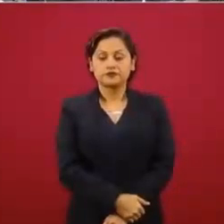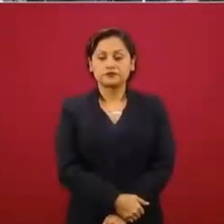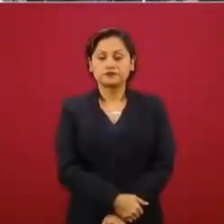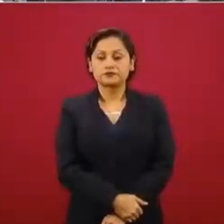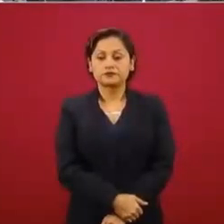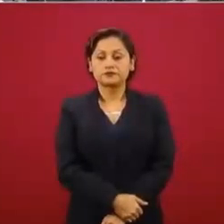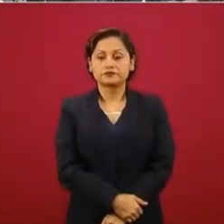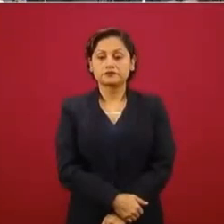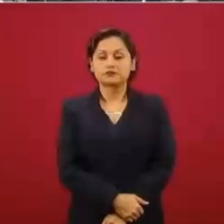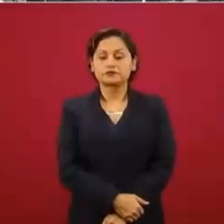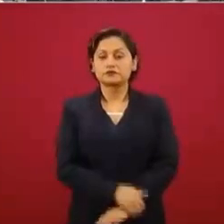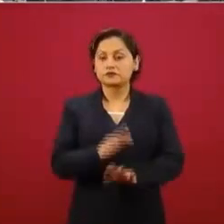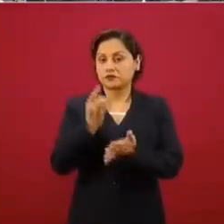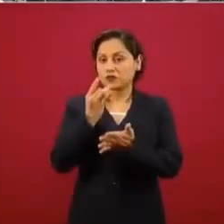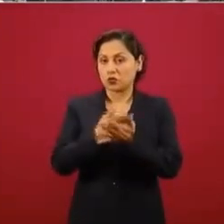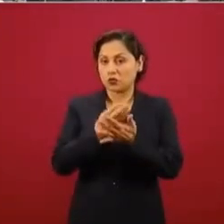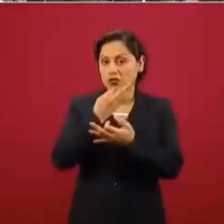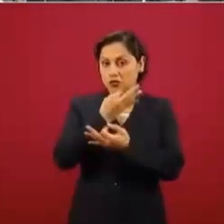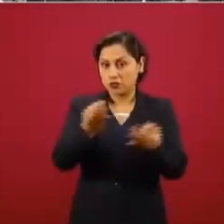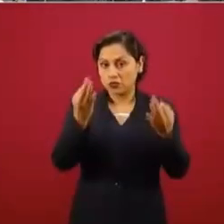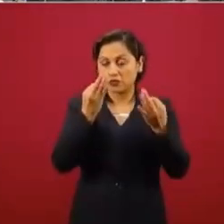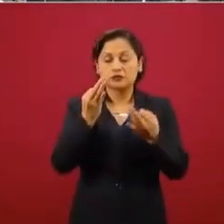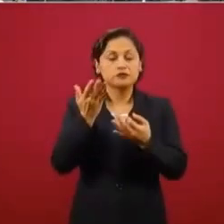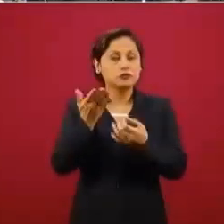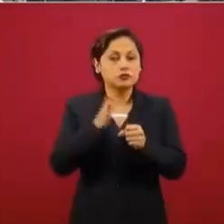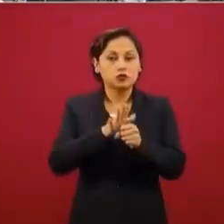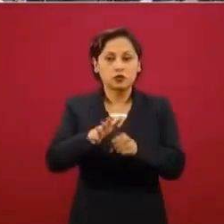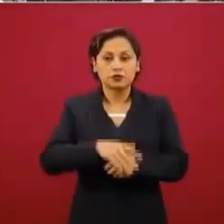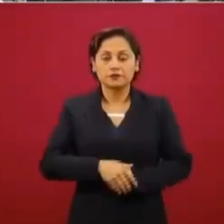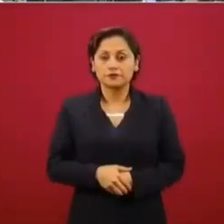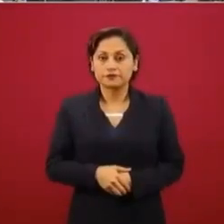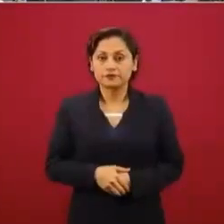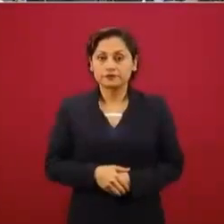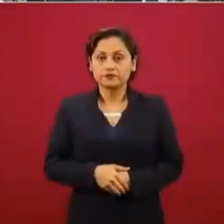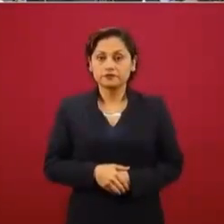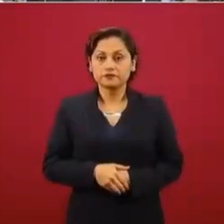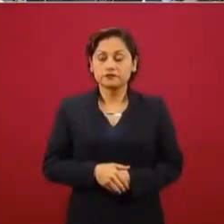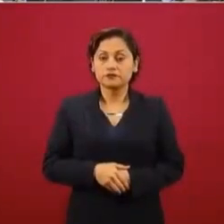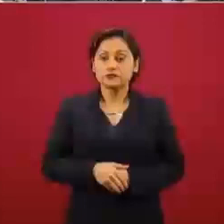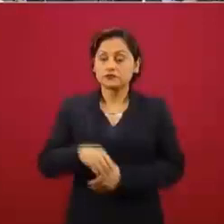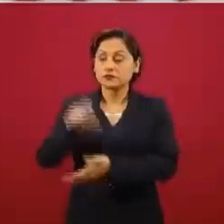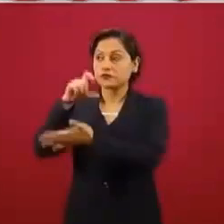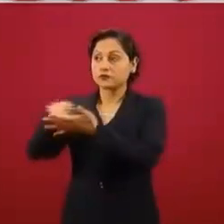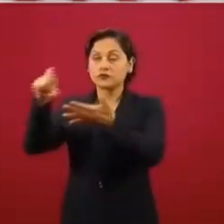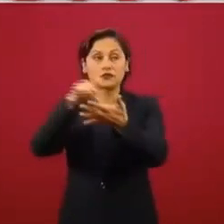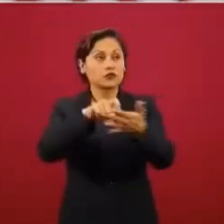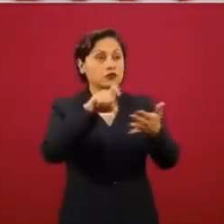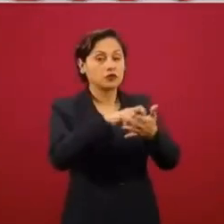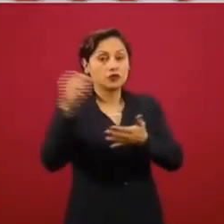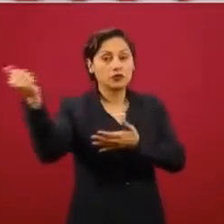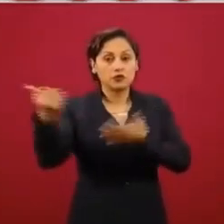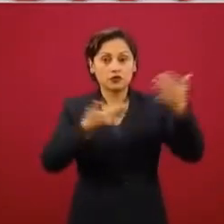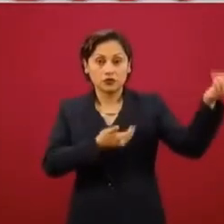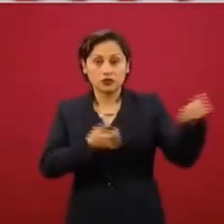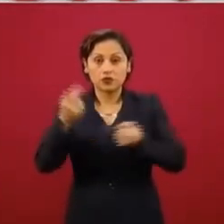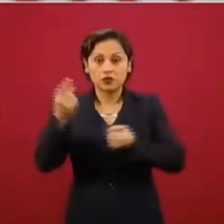Bueno, solo para informarles lo siguiente. En primer lugar, lo que se ha traído de insumos del exterior es complementario. El